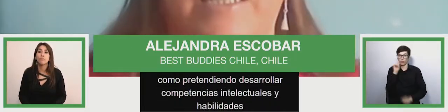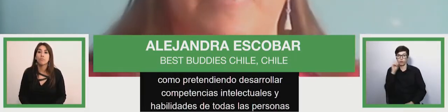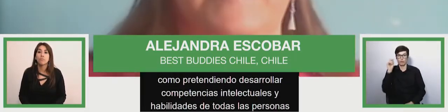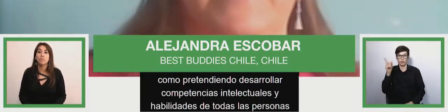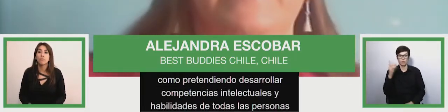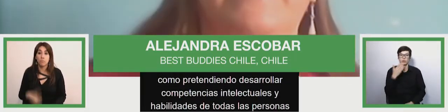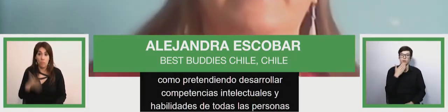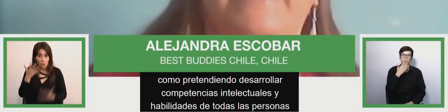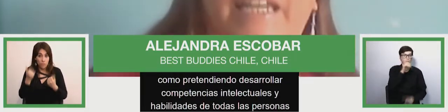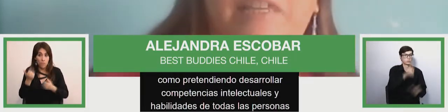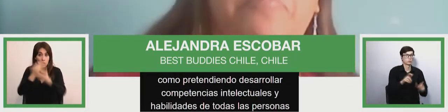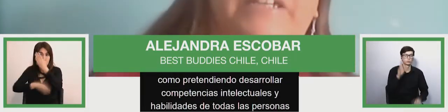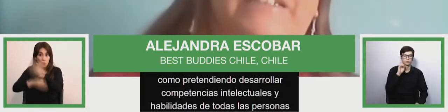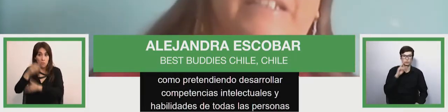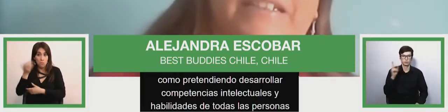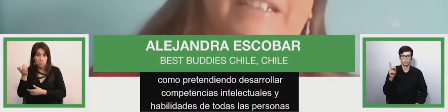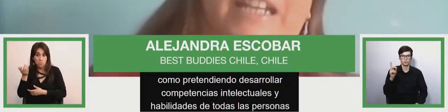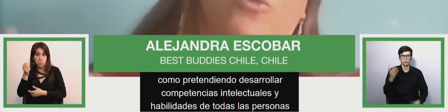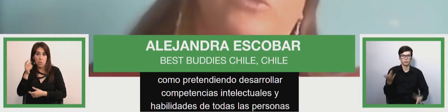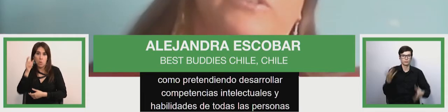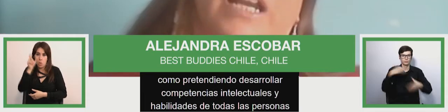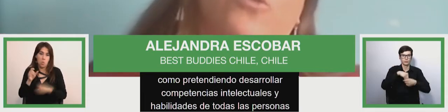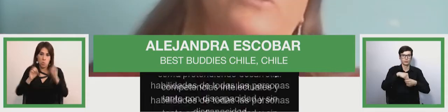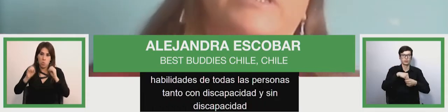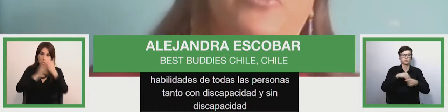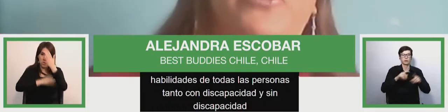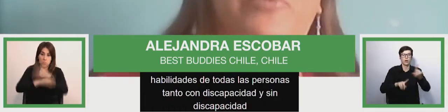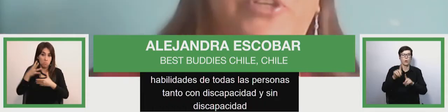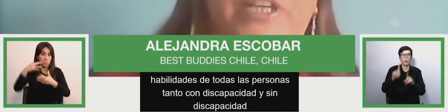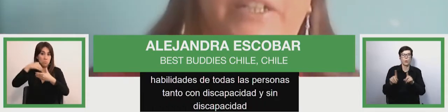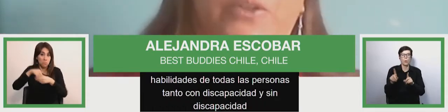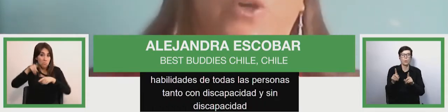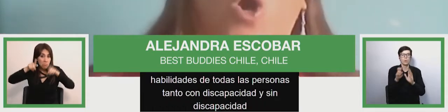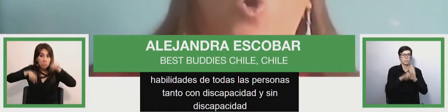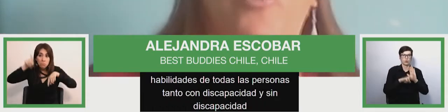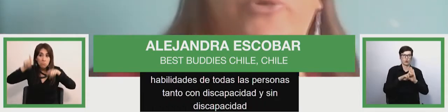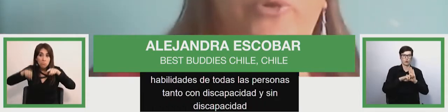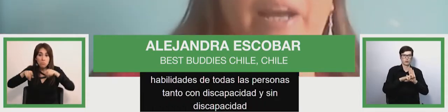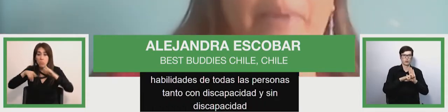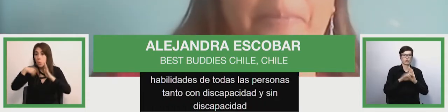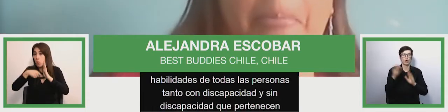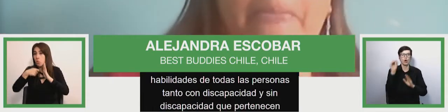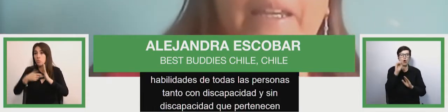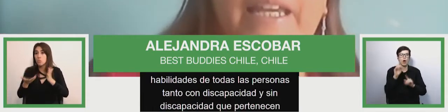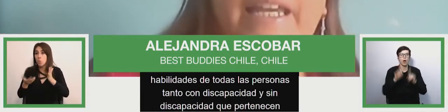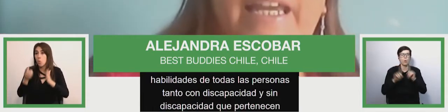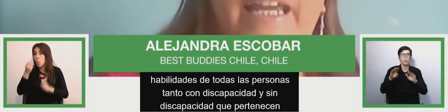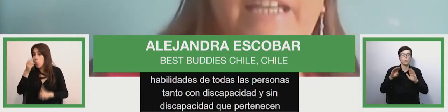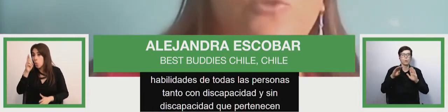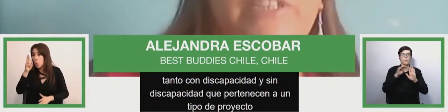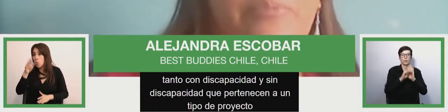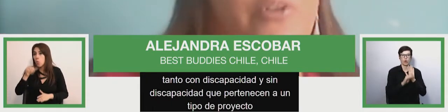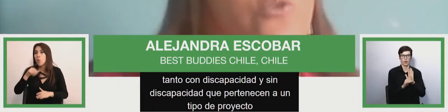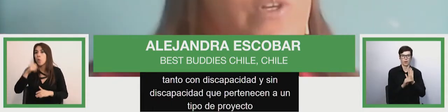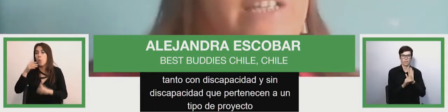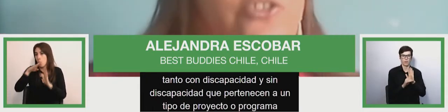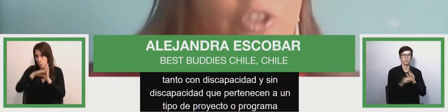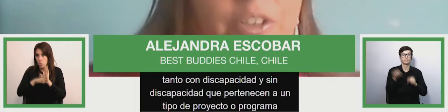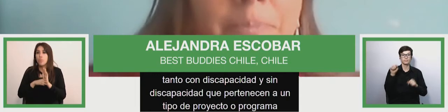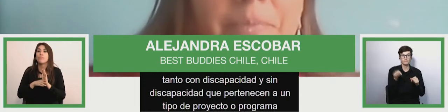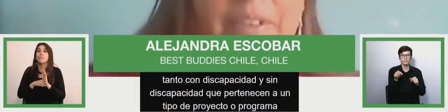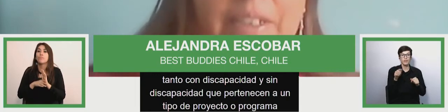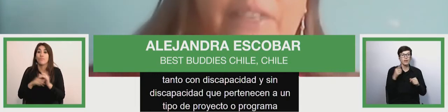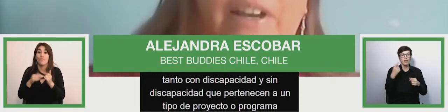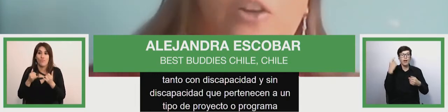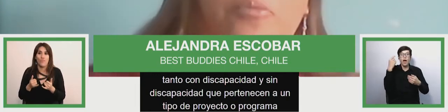sin discapacidad, que pertenecen a algún tipo de proyecto o programa. Es un tipo de educación